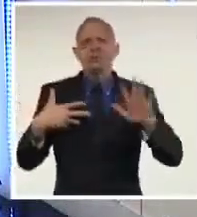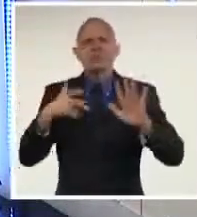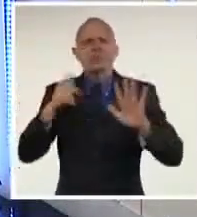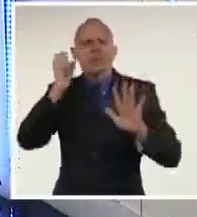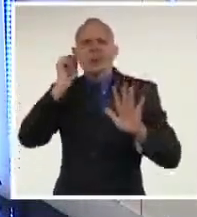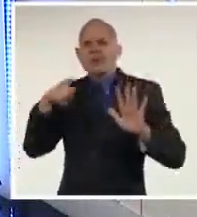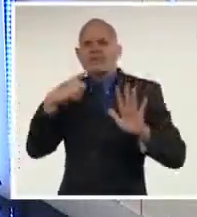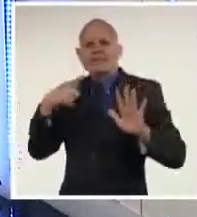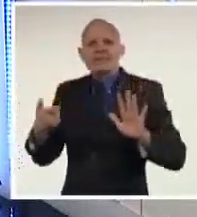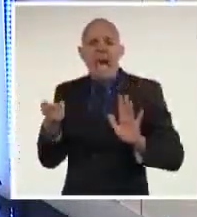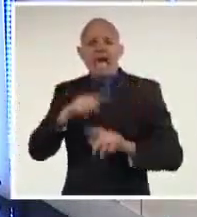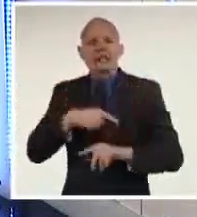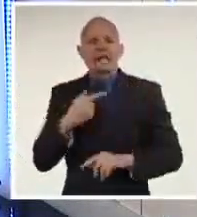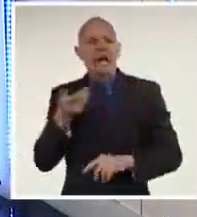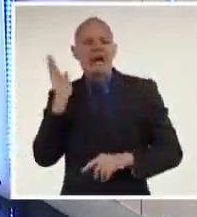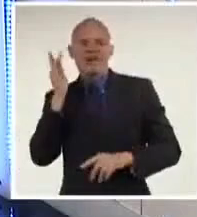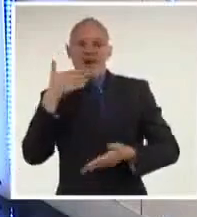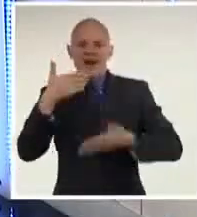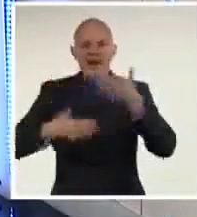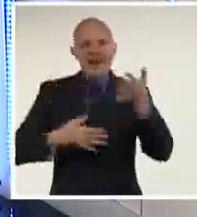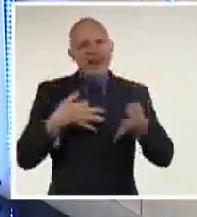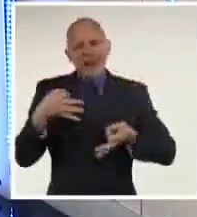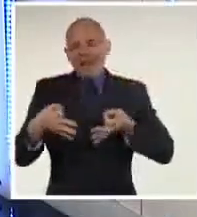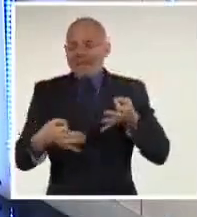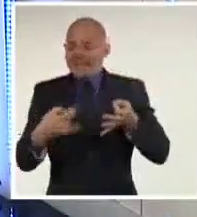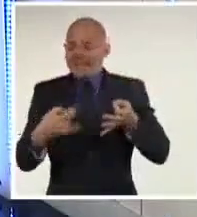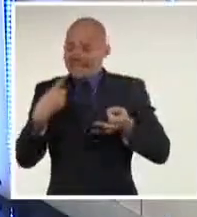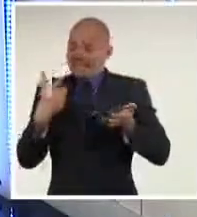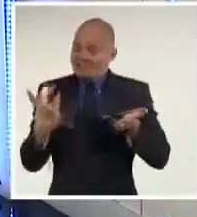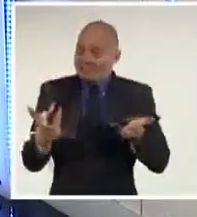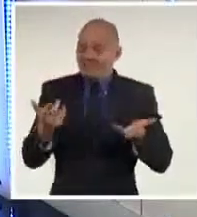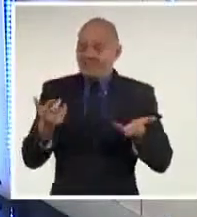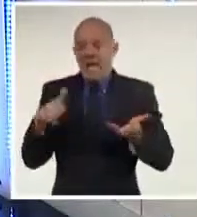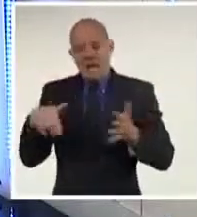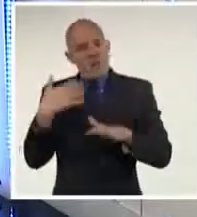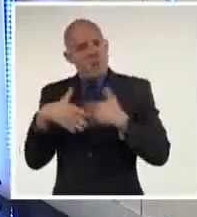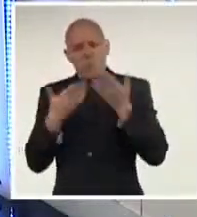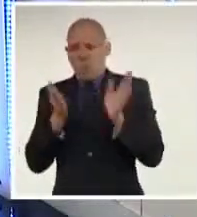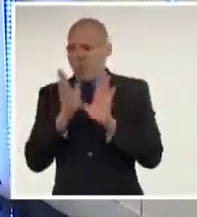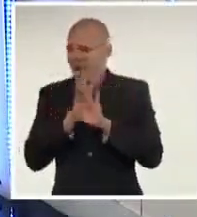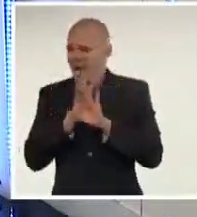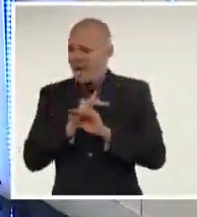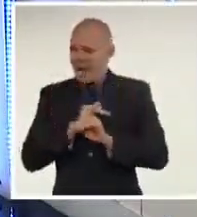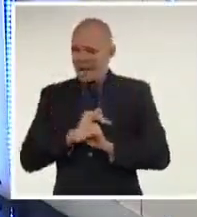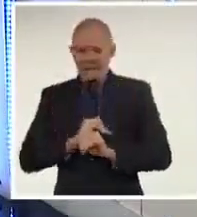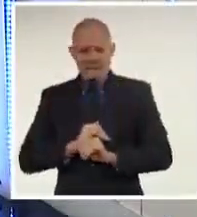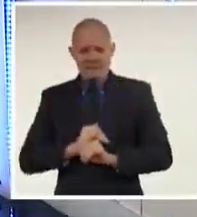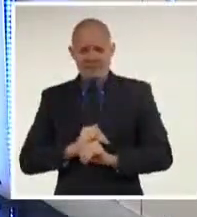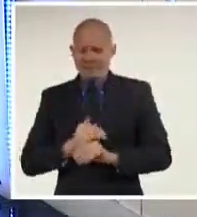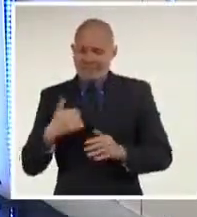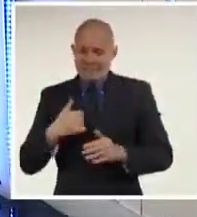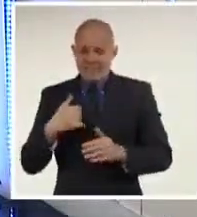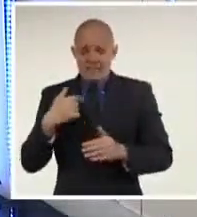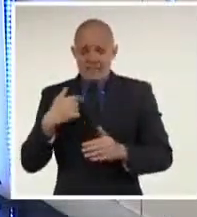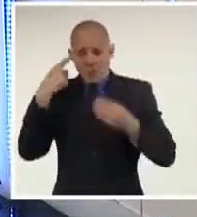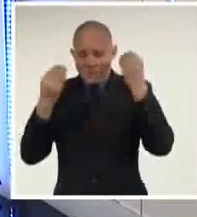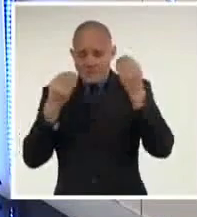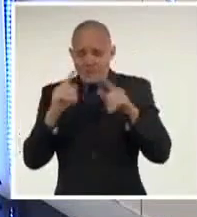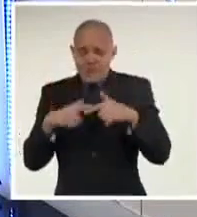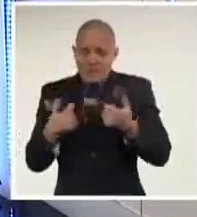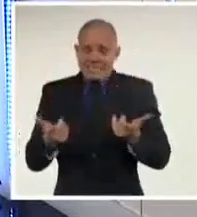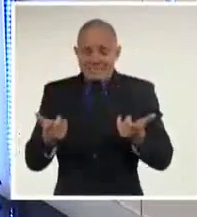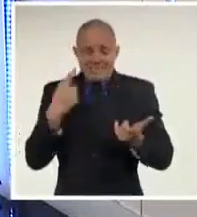En un discurso en el que habló de violencia para referirse a los manifestantes, dijo estar muy preocupada por perros y caballos que han muerto en este proceso.